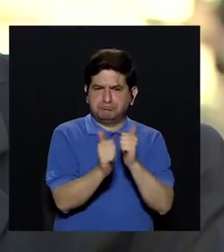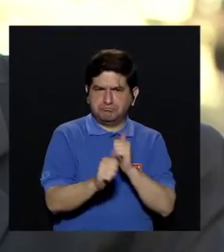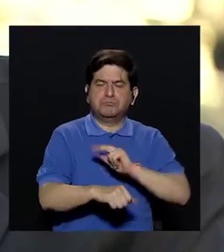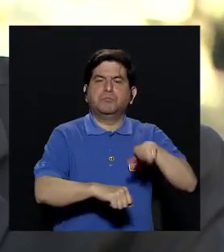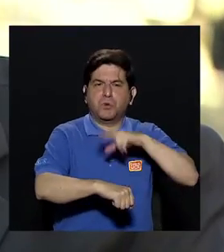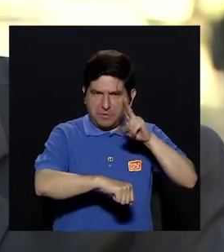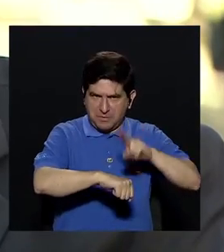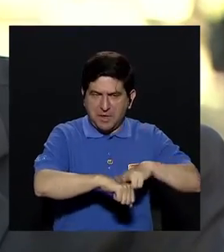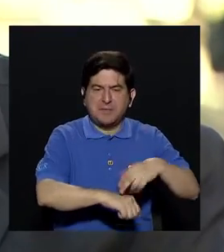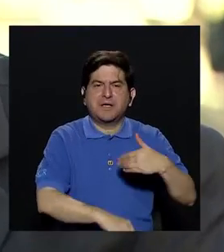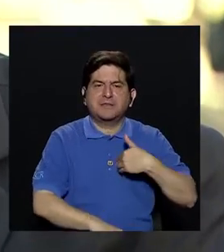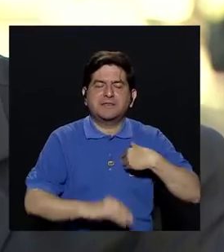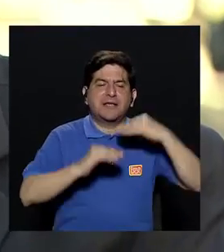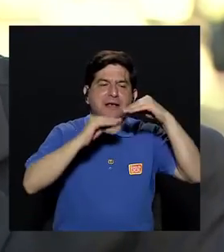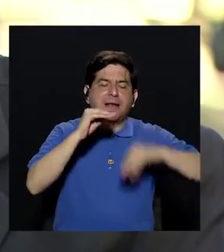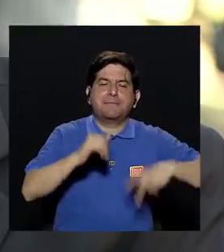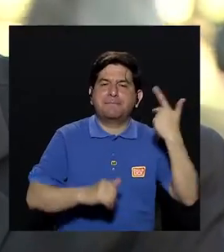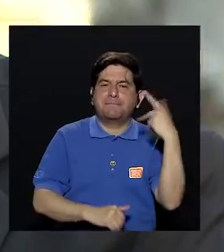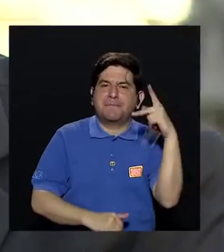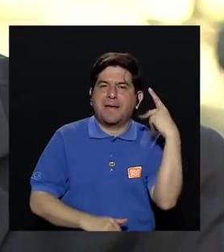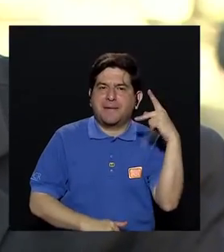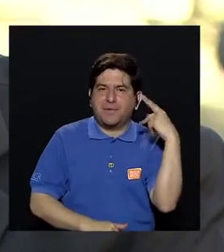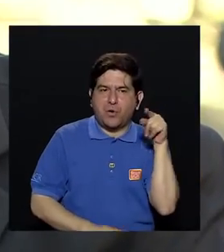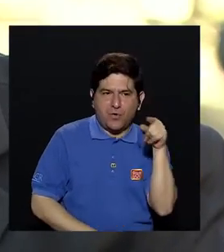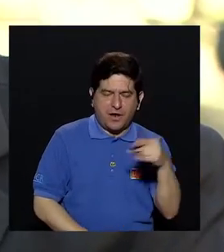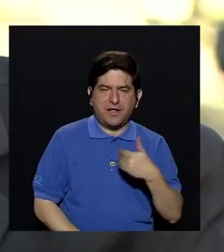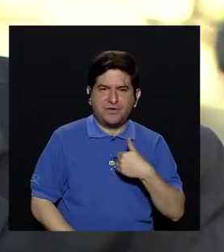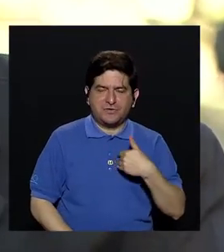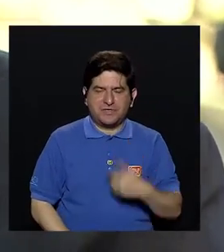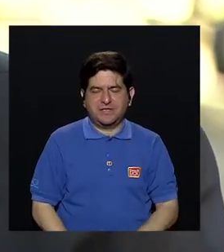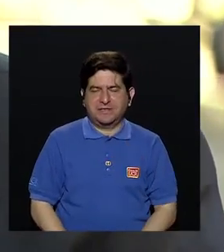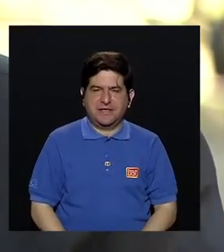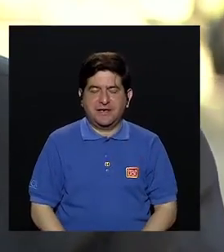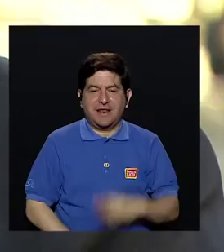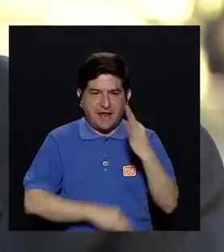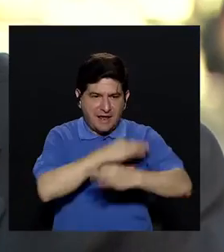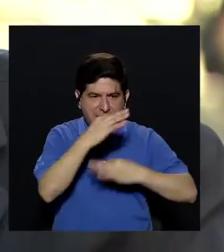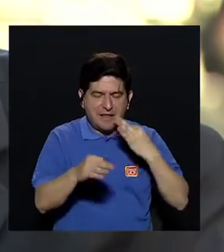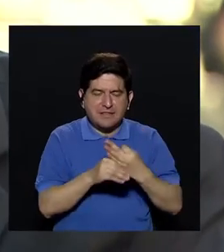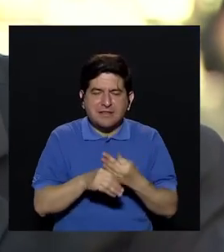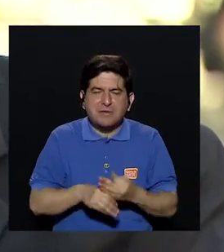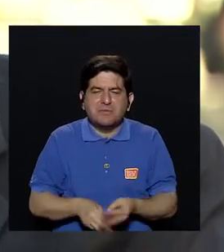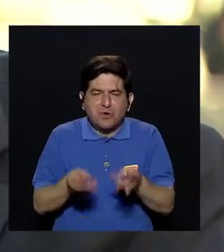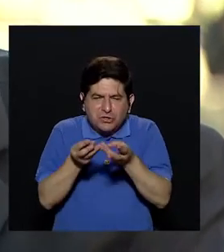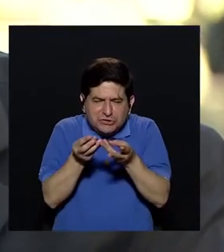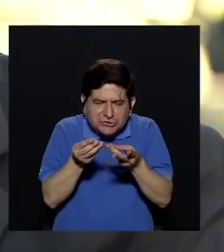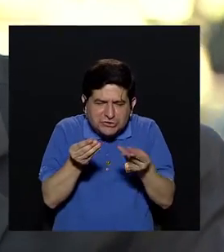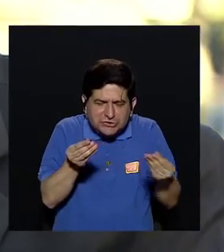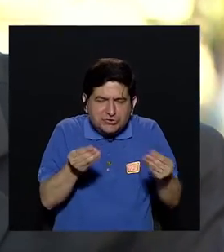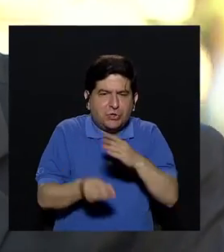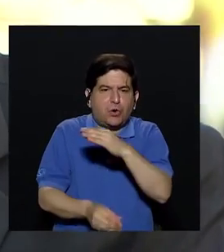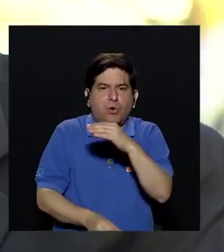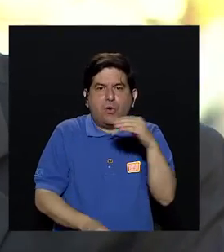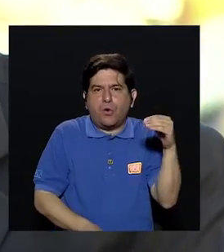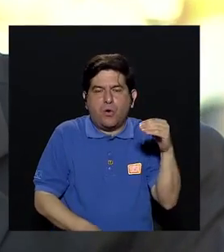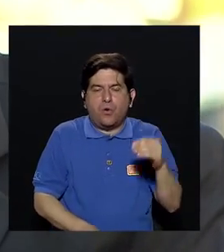regular tienen menos riesgo de sufrir demencia, tanto de tipo degenerativo como